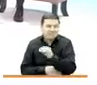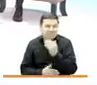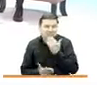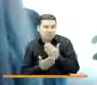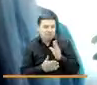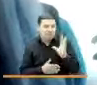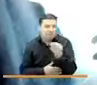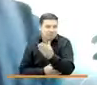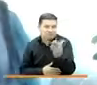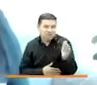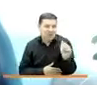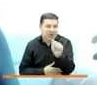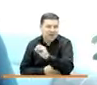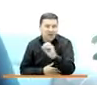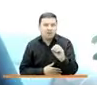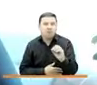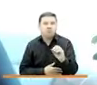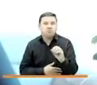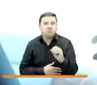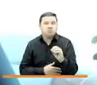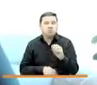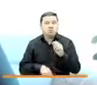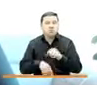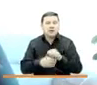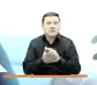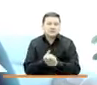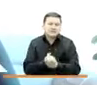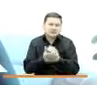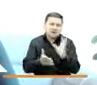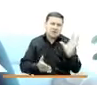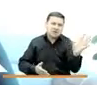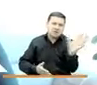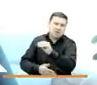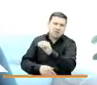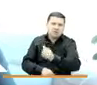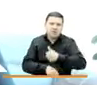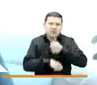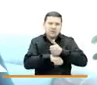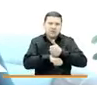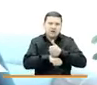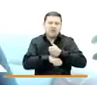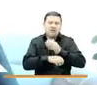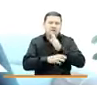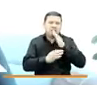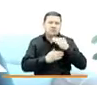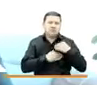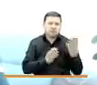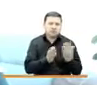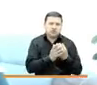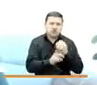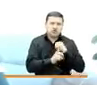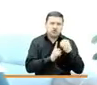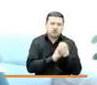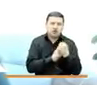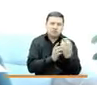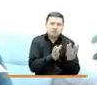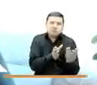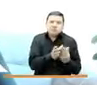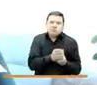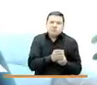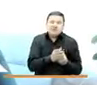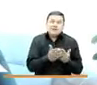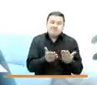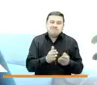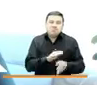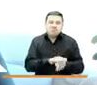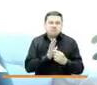y hago extensivo el saludo de todo el equipo directivo del sector inclusión social a este evento y pues a